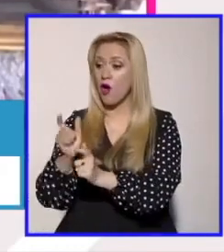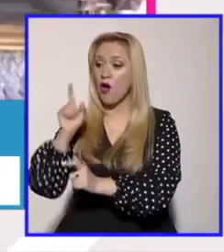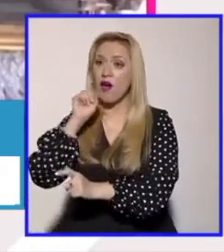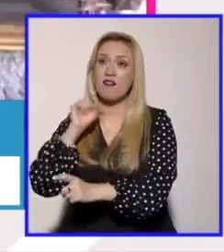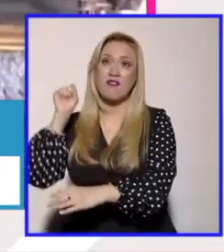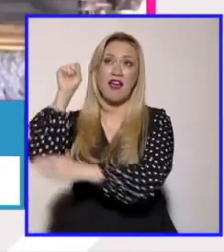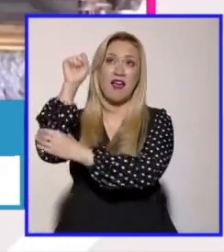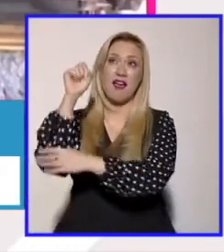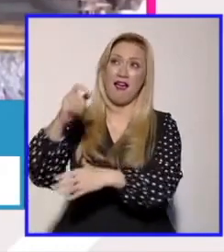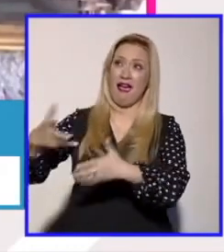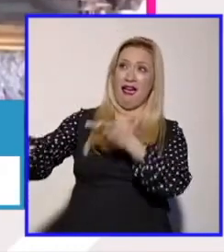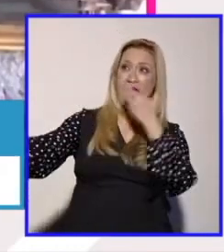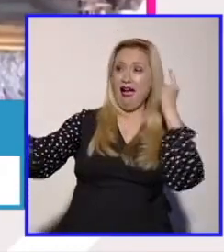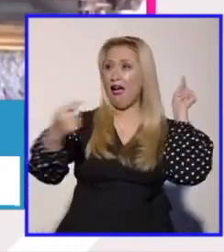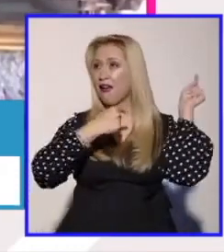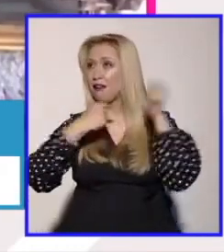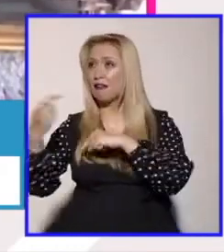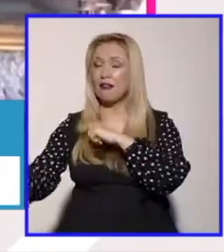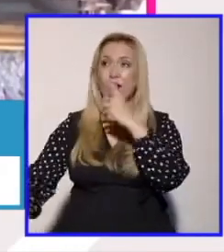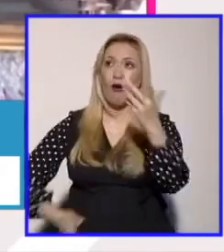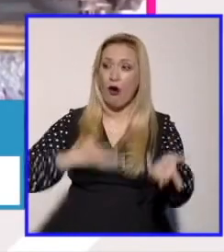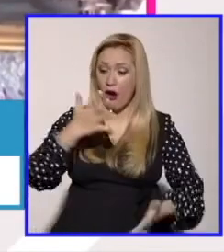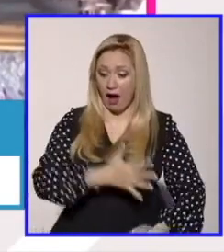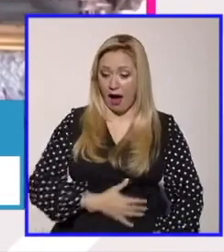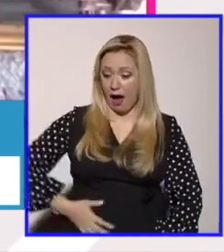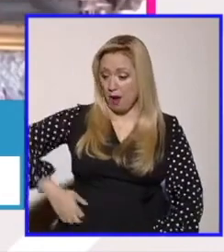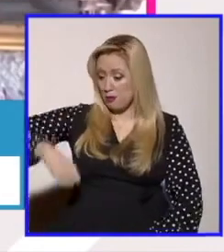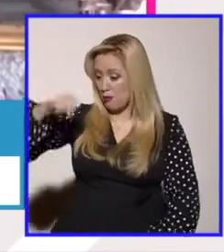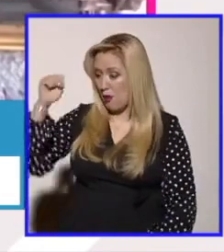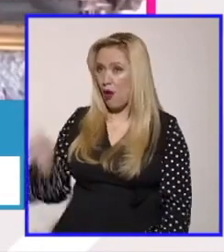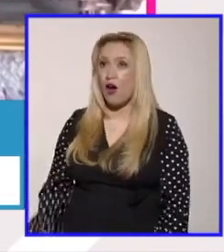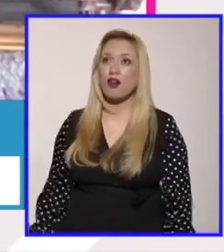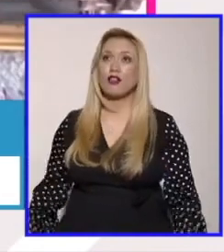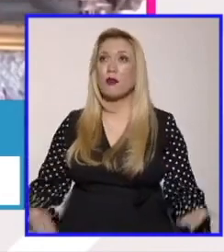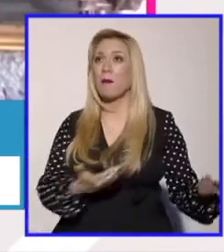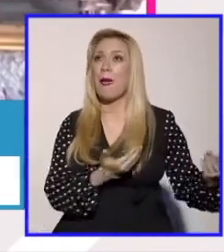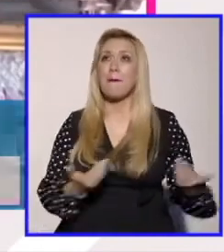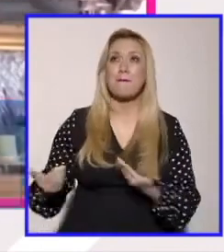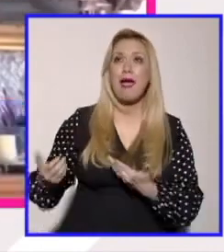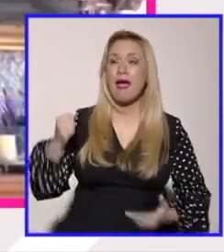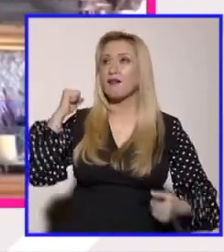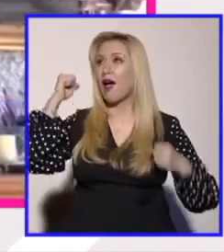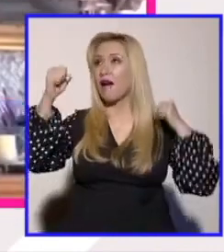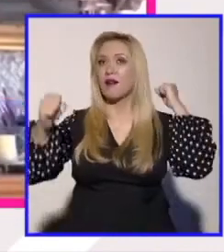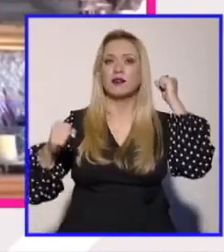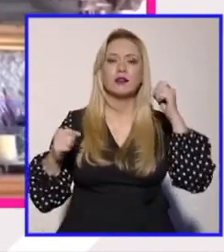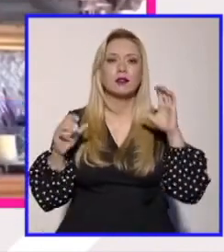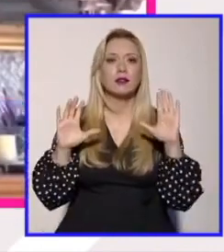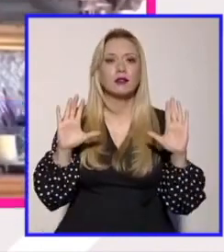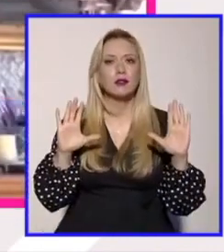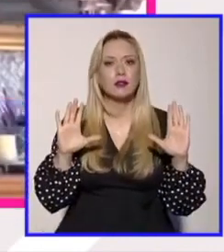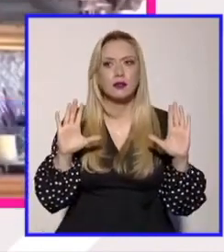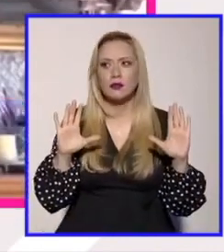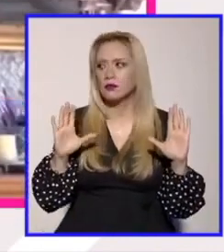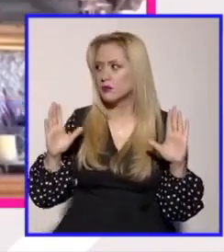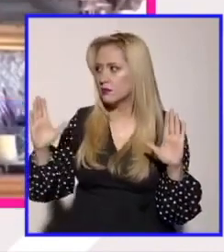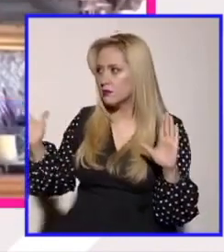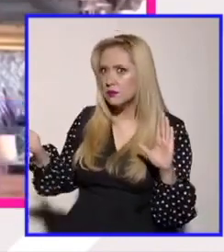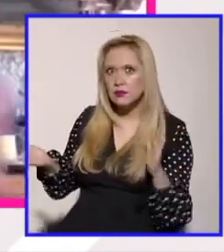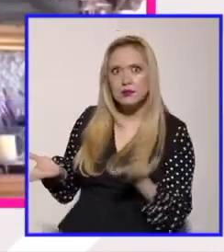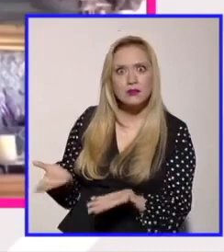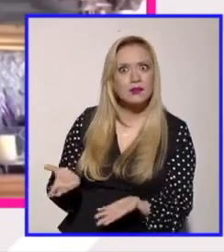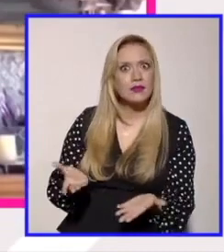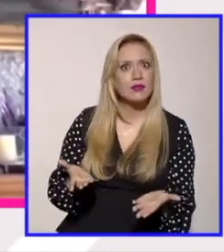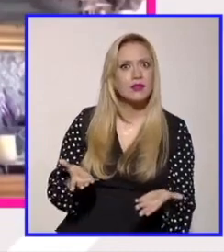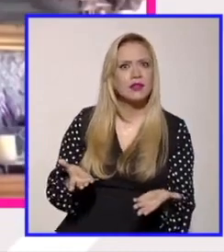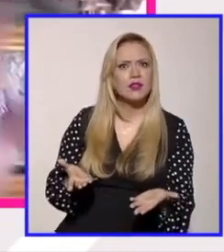se estaba discutiendo era la despenalización del aborto o sea una de las banderas feministas fundamentales y era